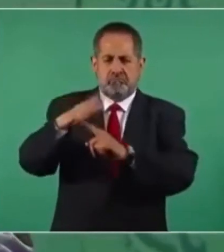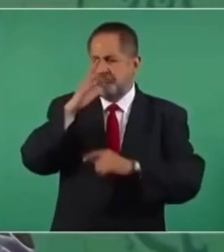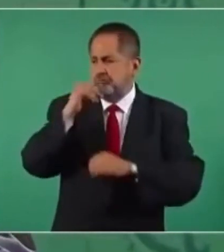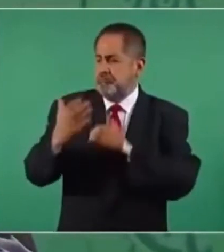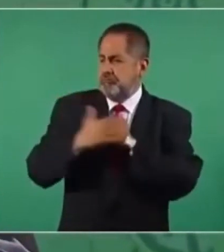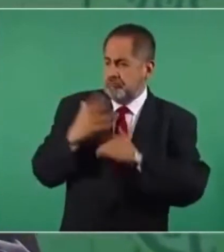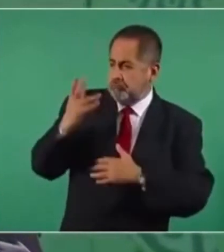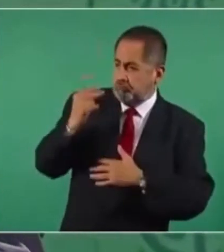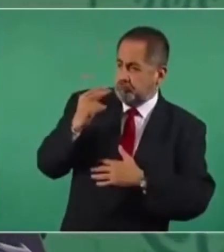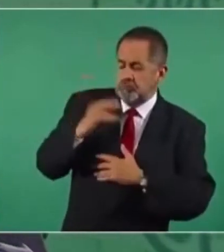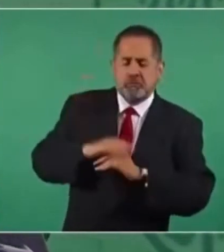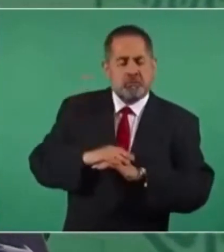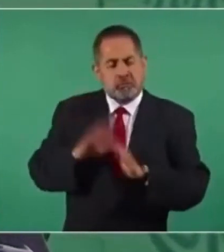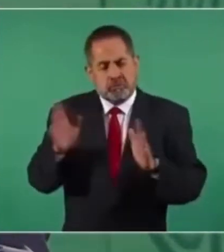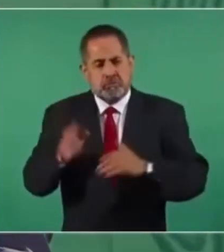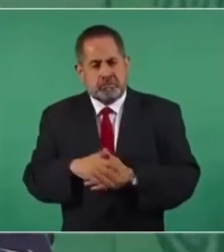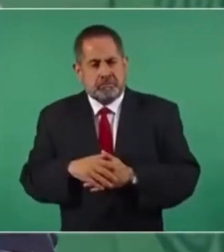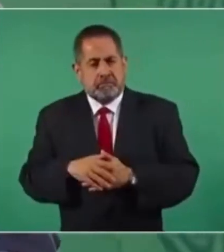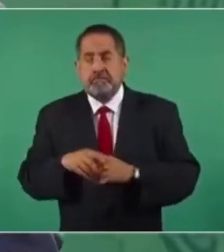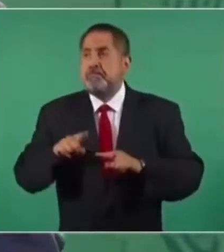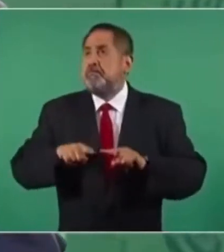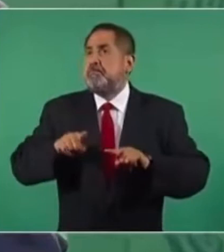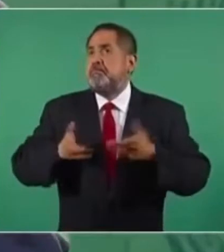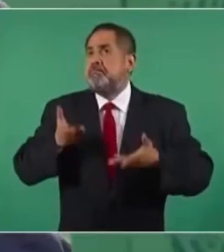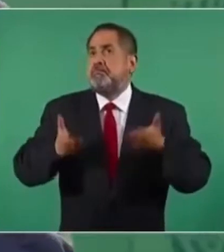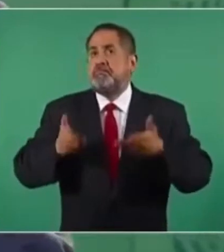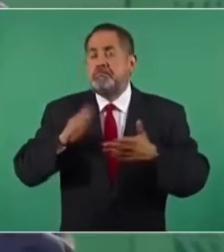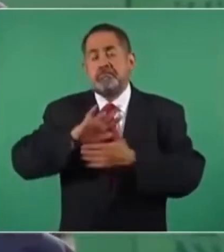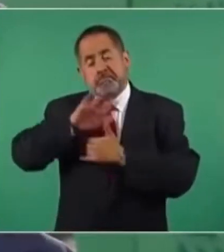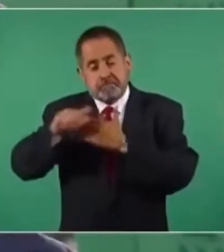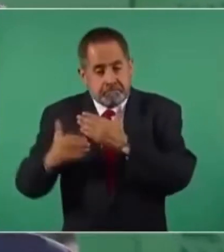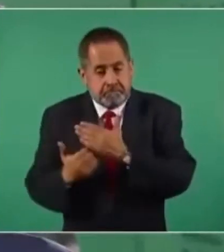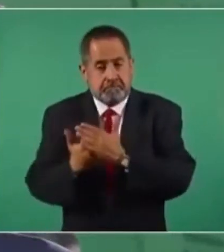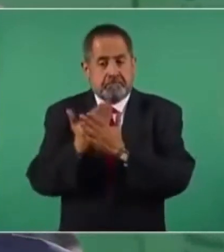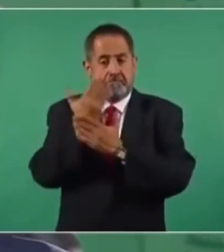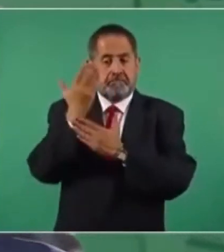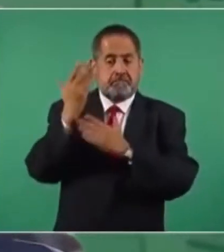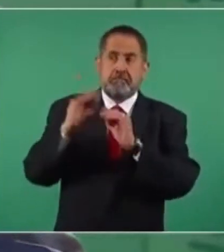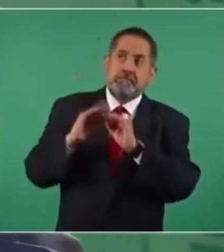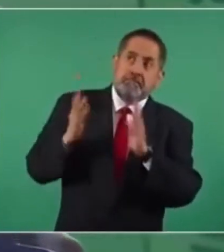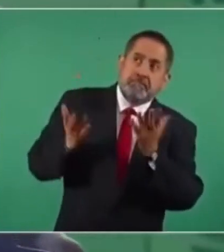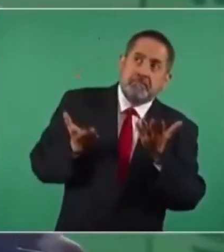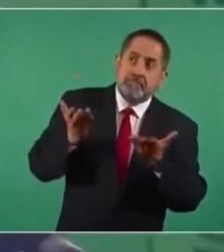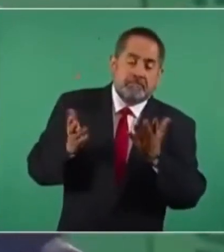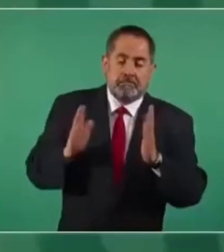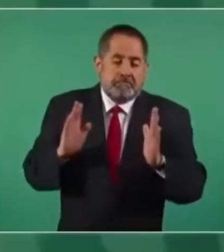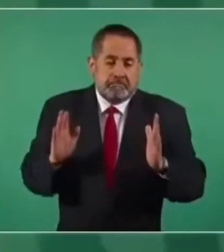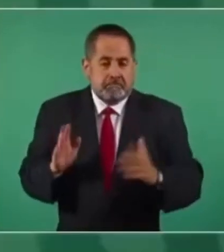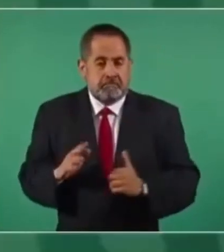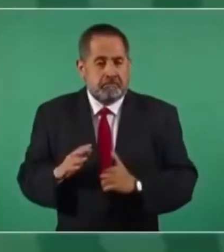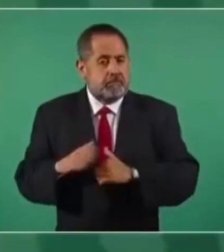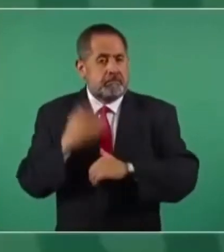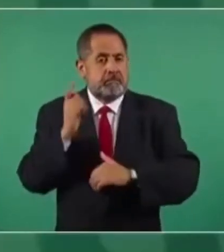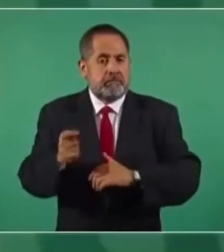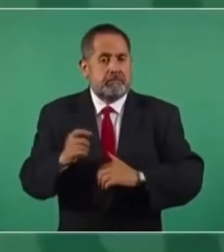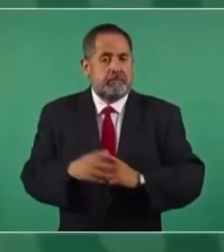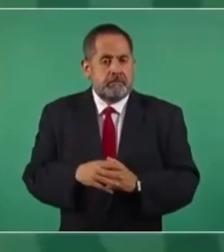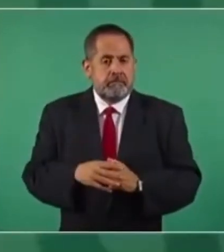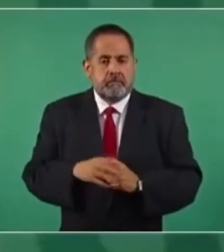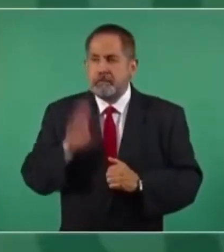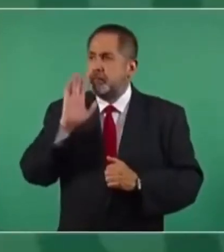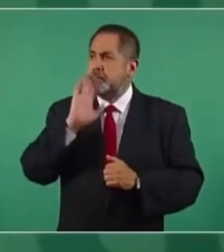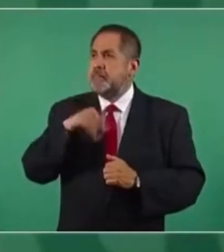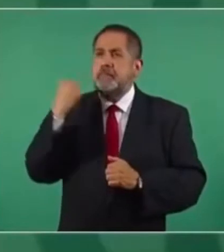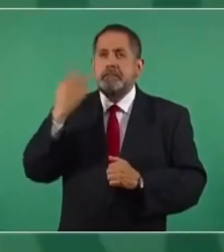iba a depender de cómo amaneciera, porque había mal